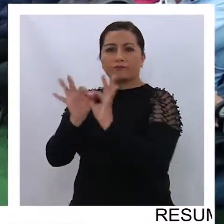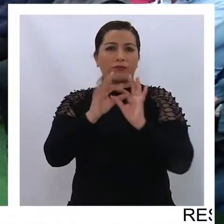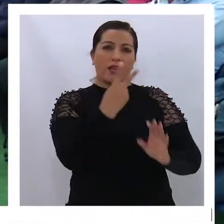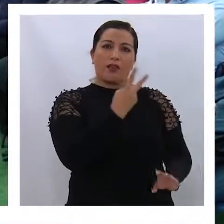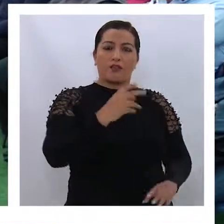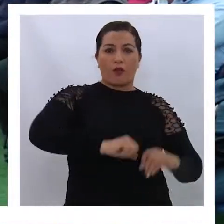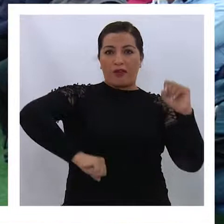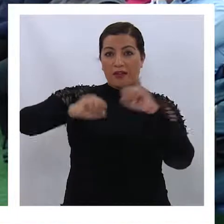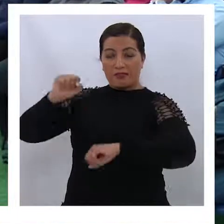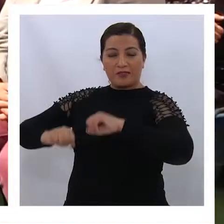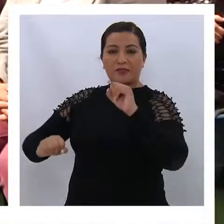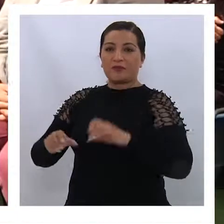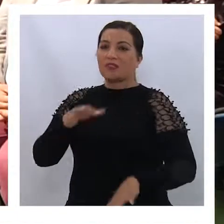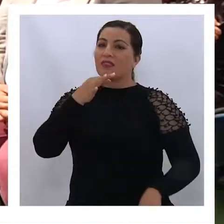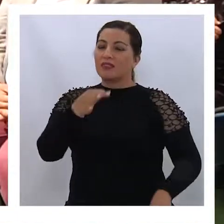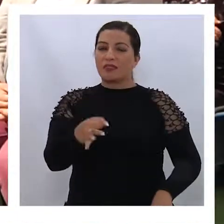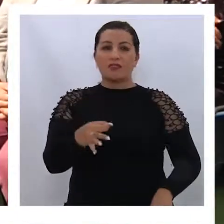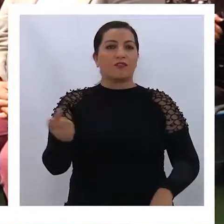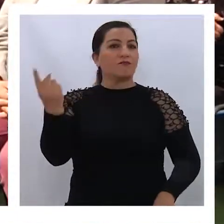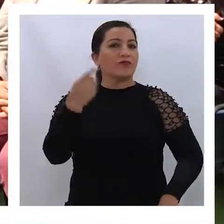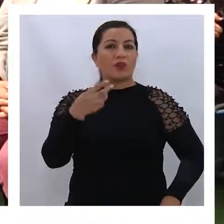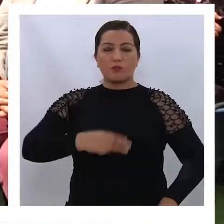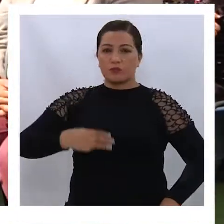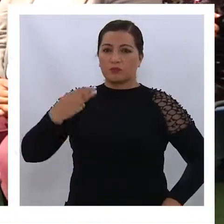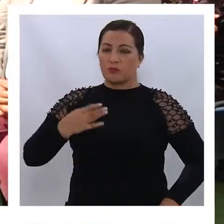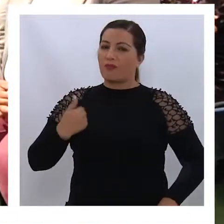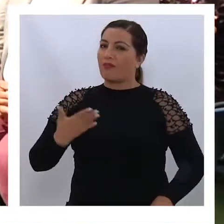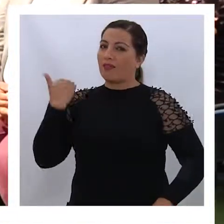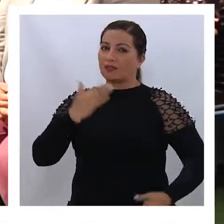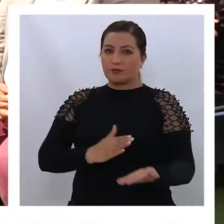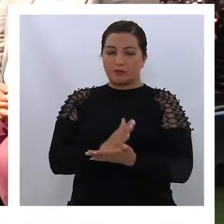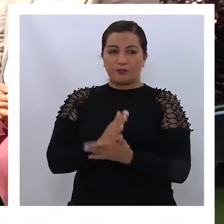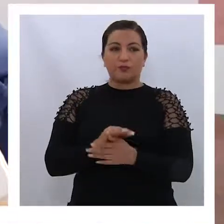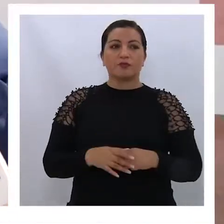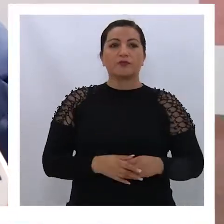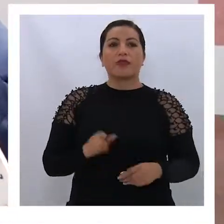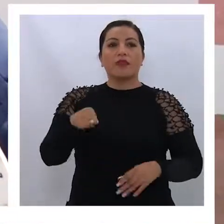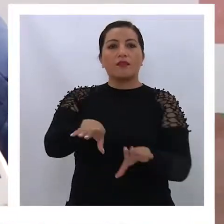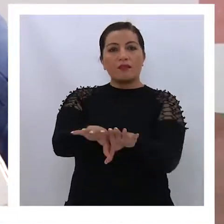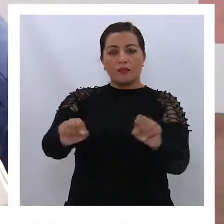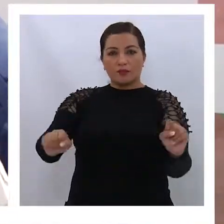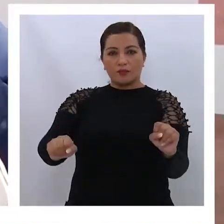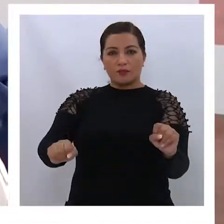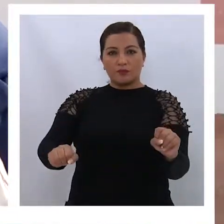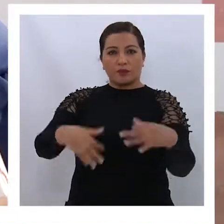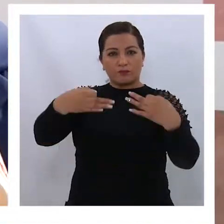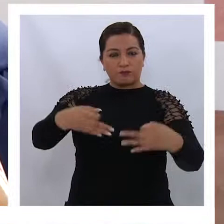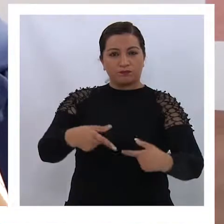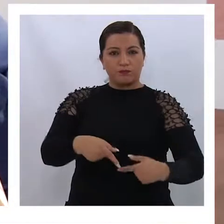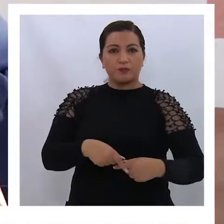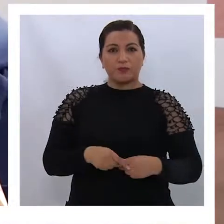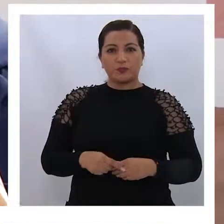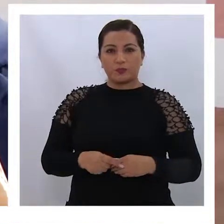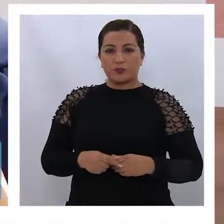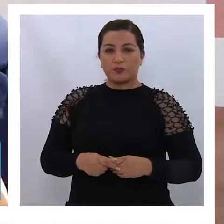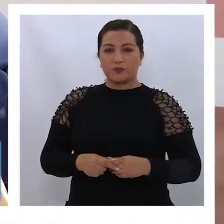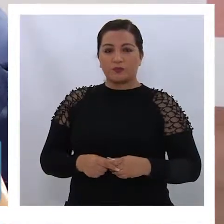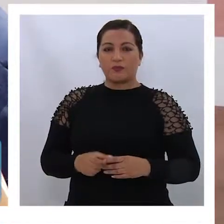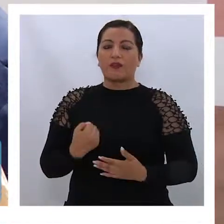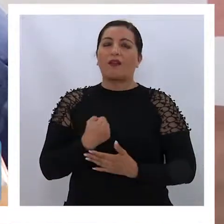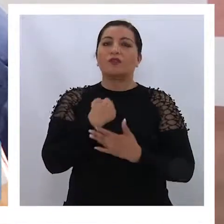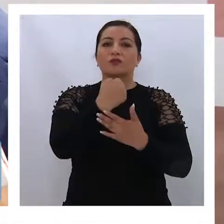mineras, quienes según señaló, estuvieron con el municipio desde un principio. Este es un compromiso concreto con